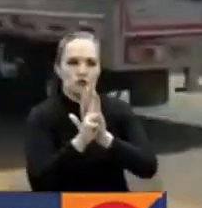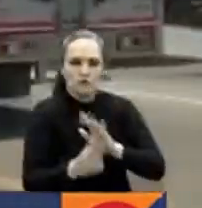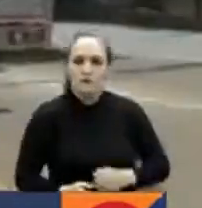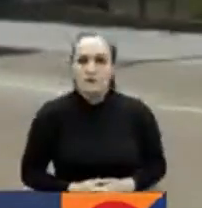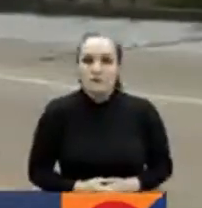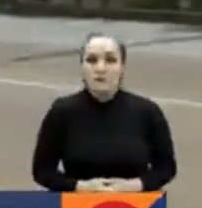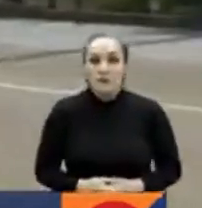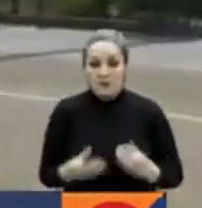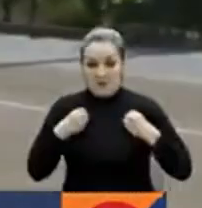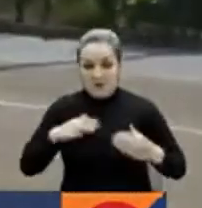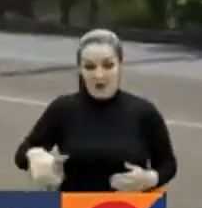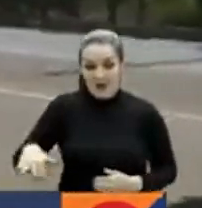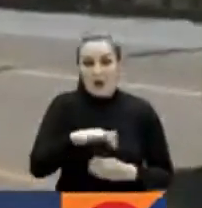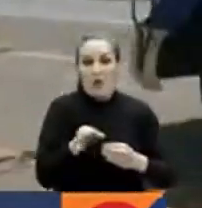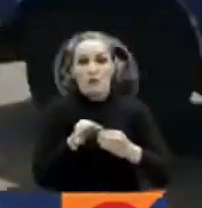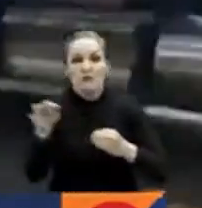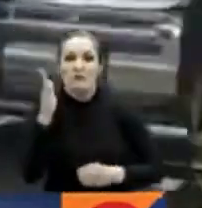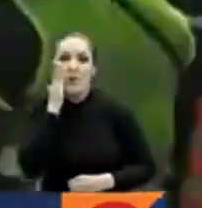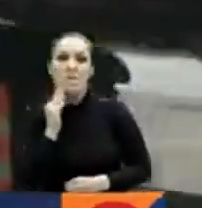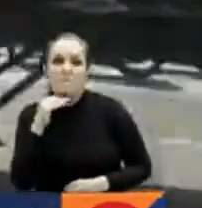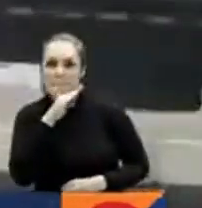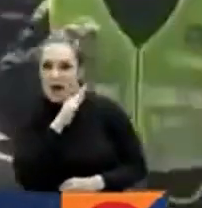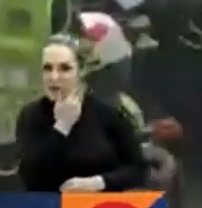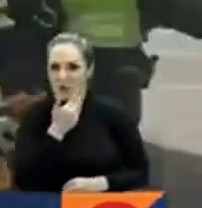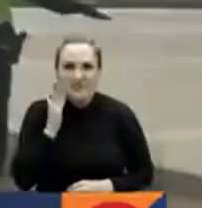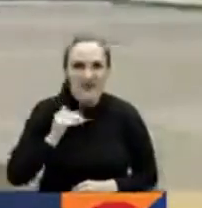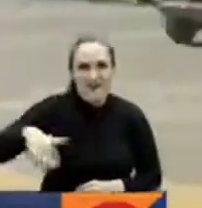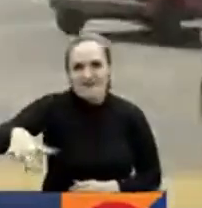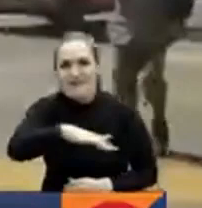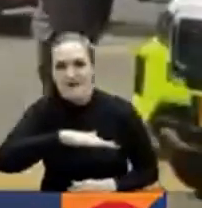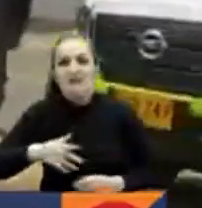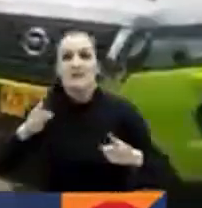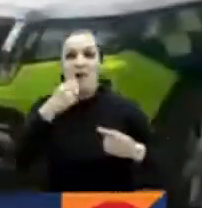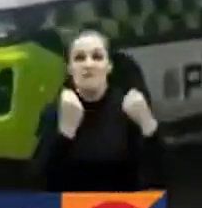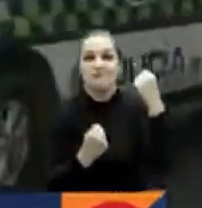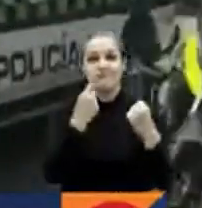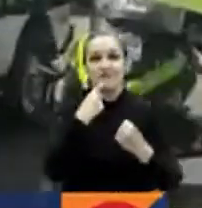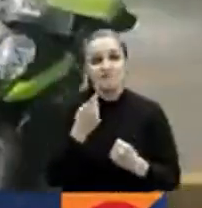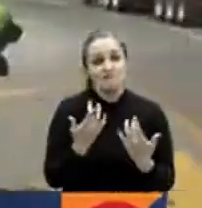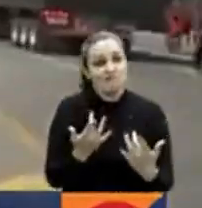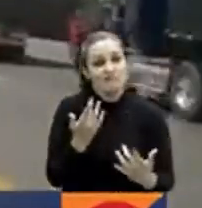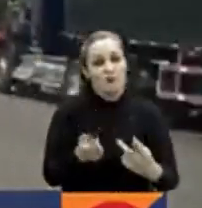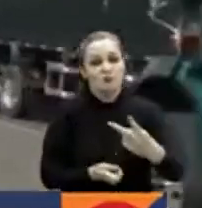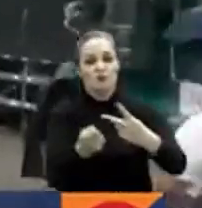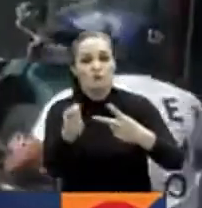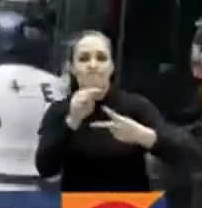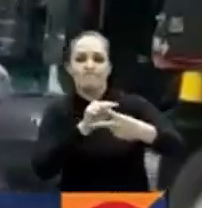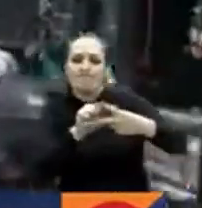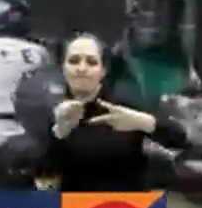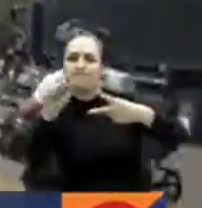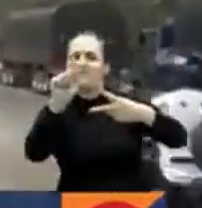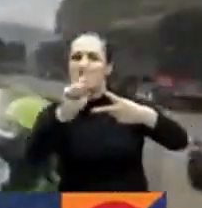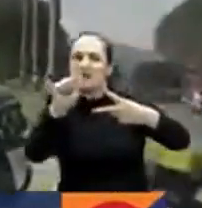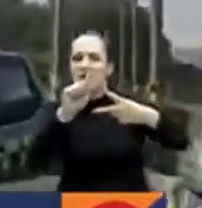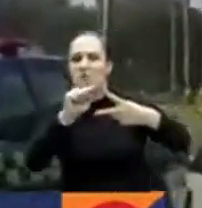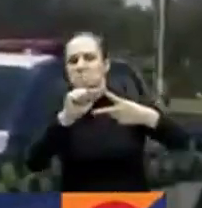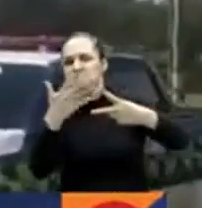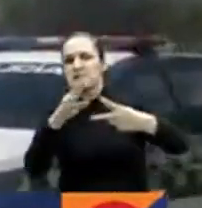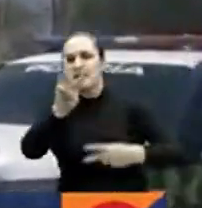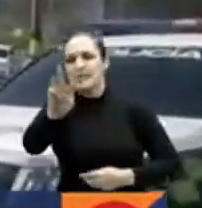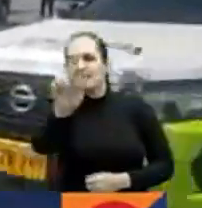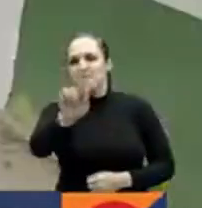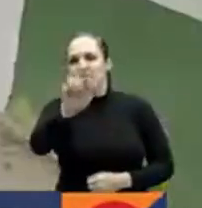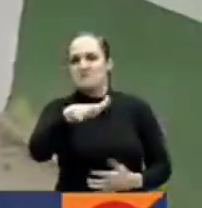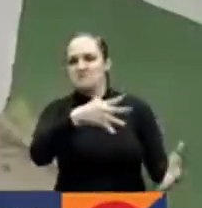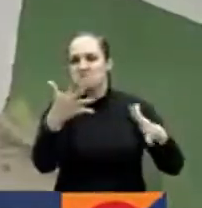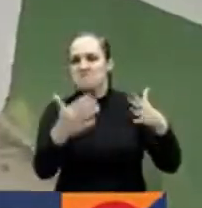Los habitantes del municipio de Barbosa y conductores esperan que a más tardar el 3 de febrero esté en función la nueva resolución con la